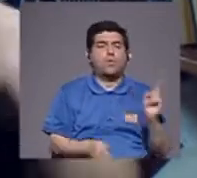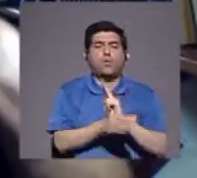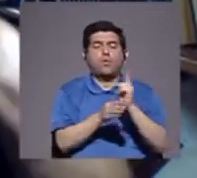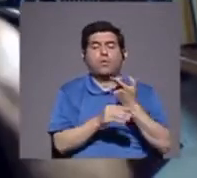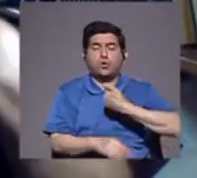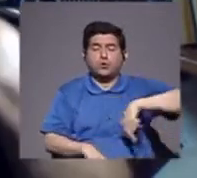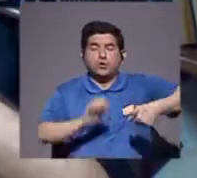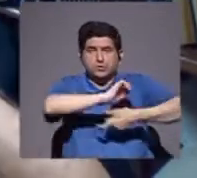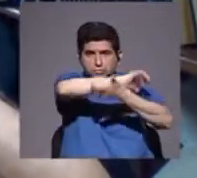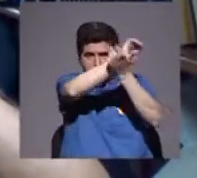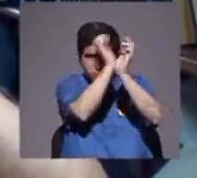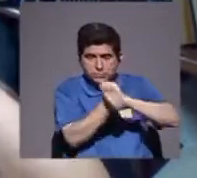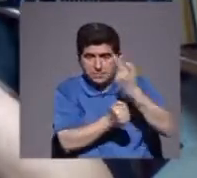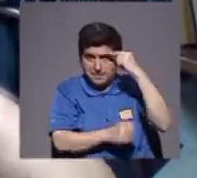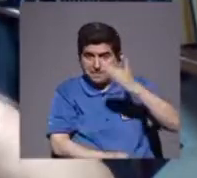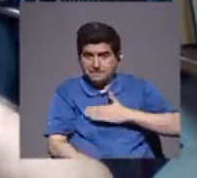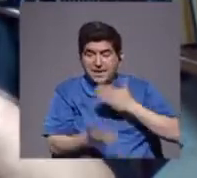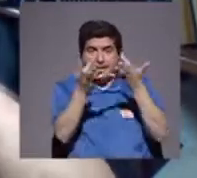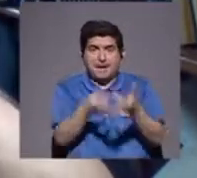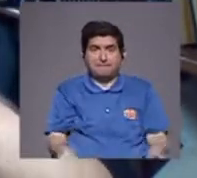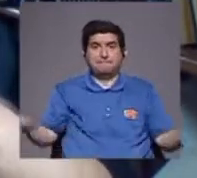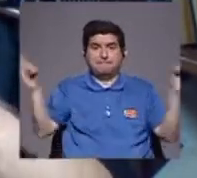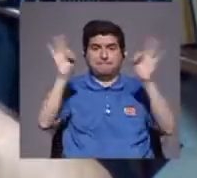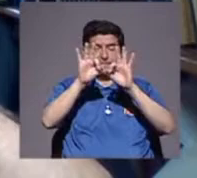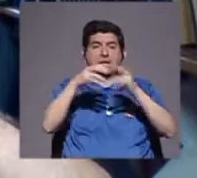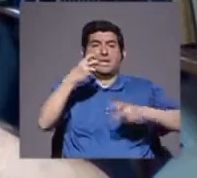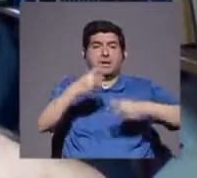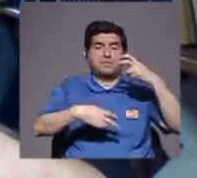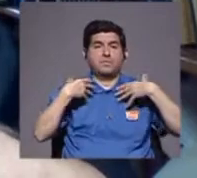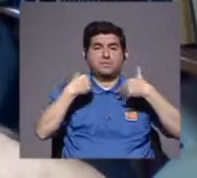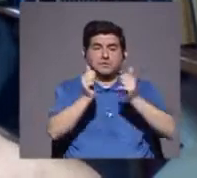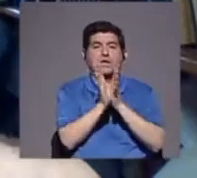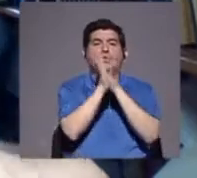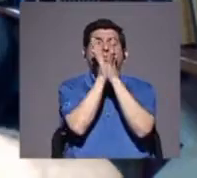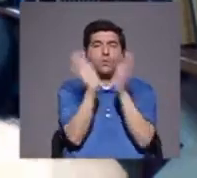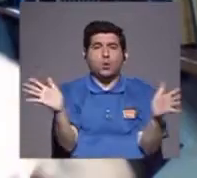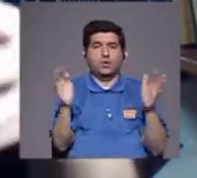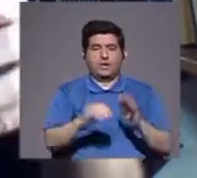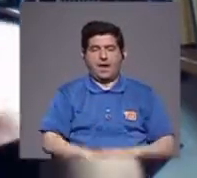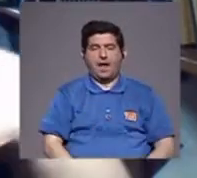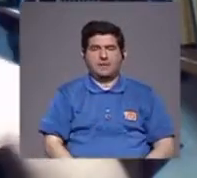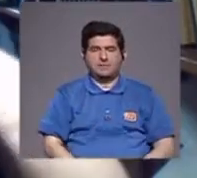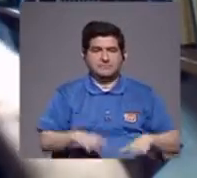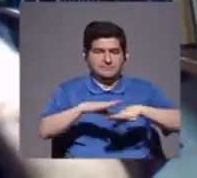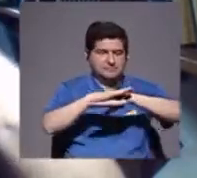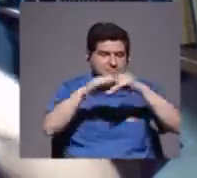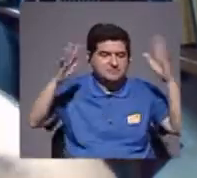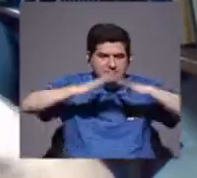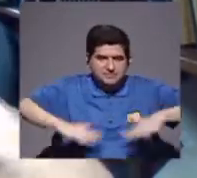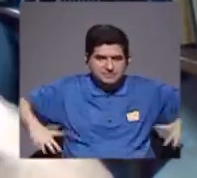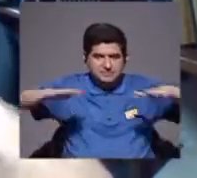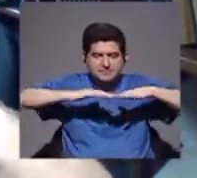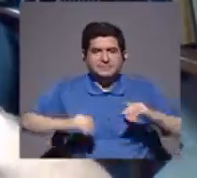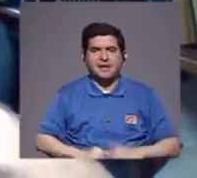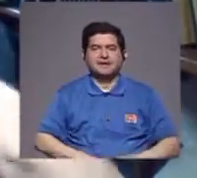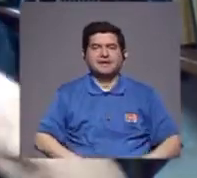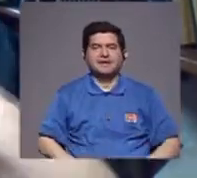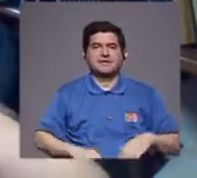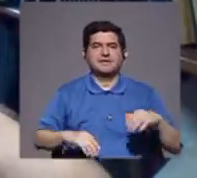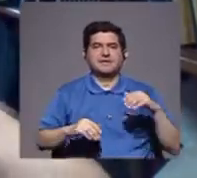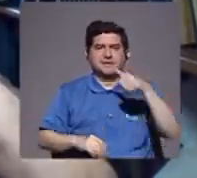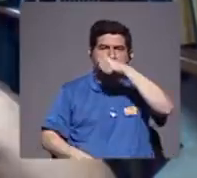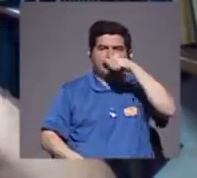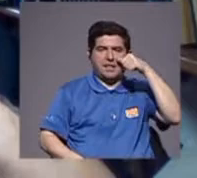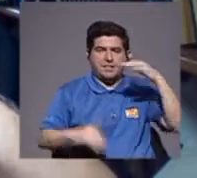y lo convertiremos, en lo que, para mí, es muy importante, un problema de salud pública, que salga del espacio, de esta guerra de las drogas,